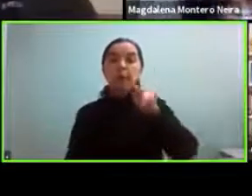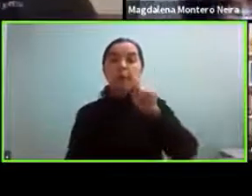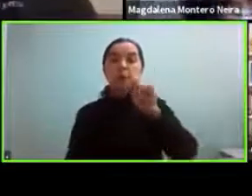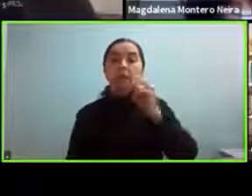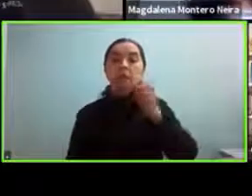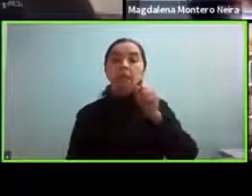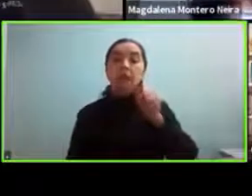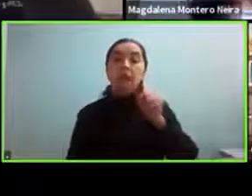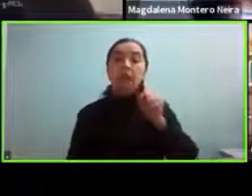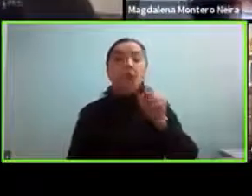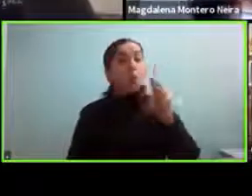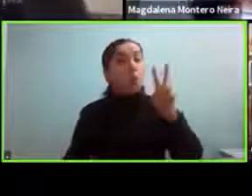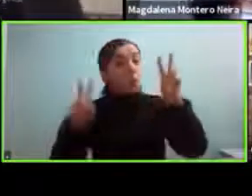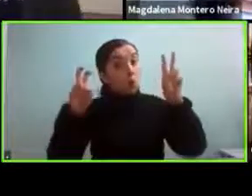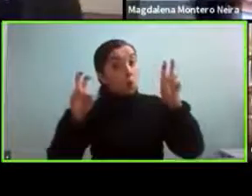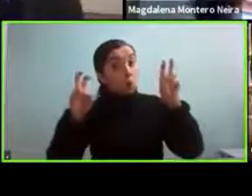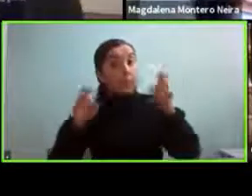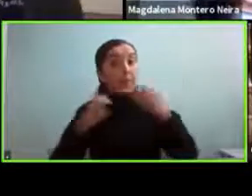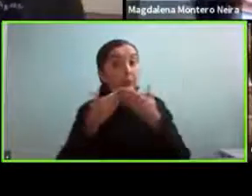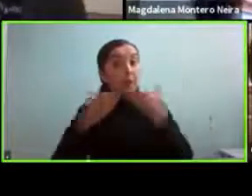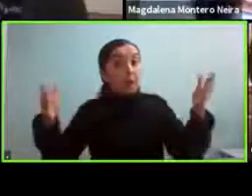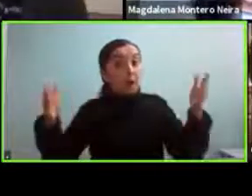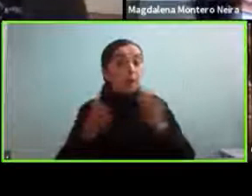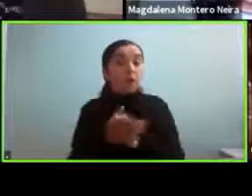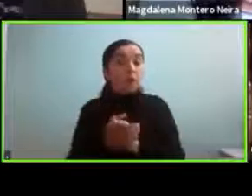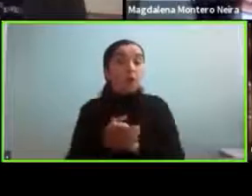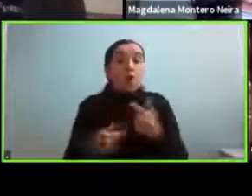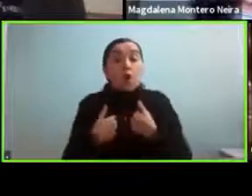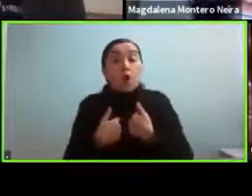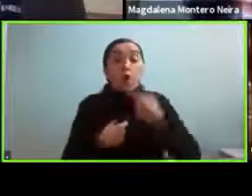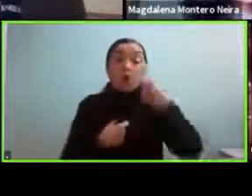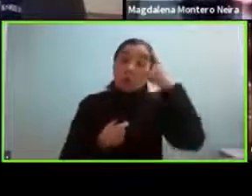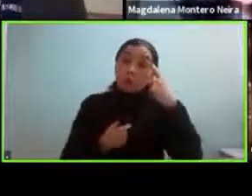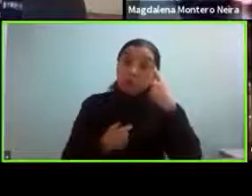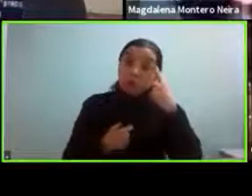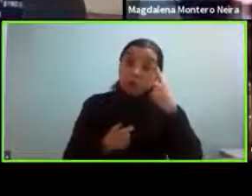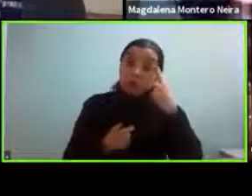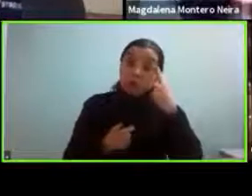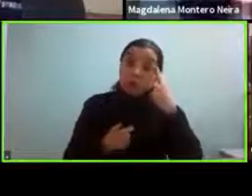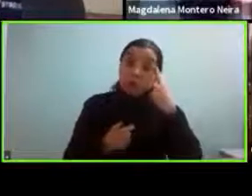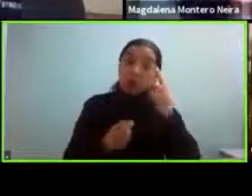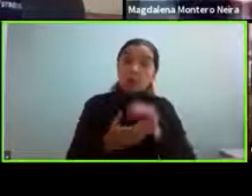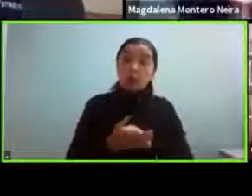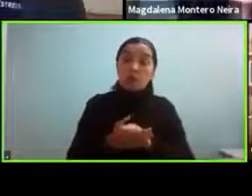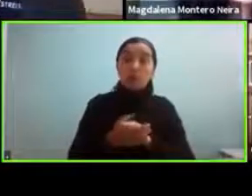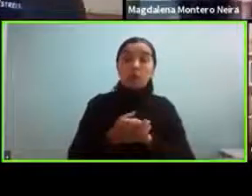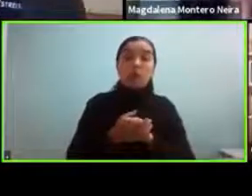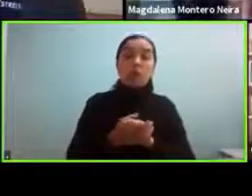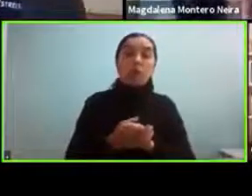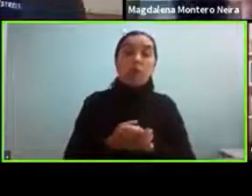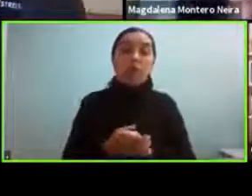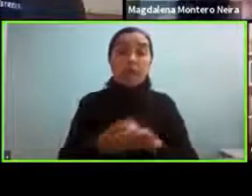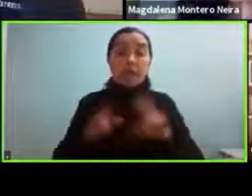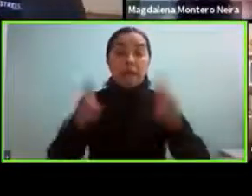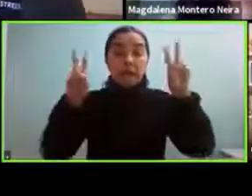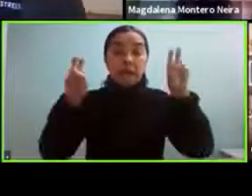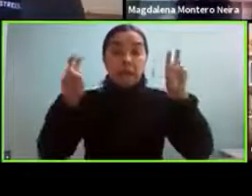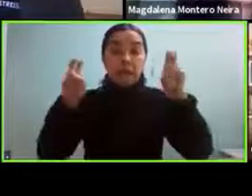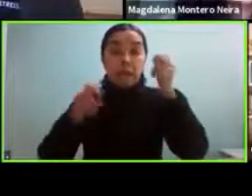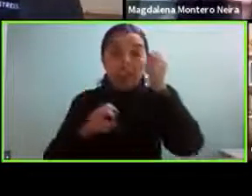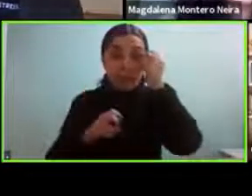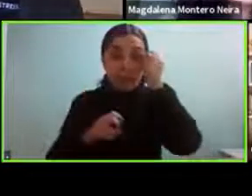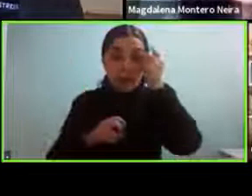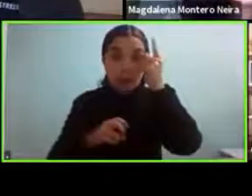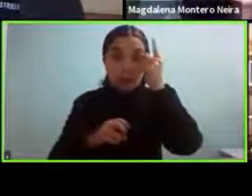Es un tema muy amplio yo creo que en realidad también el tema de la comprensión es muy importante